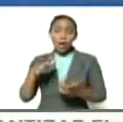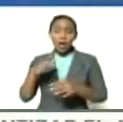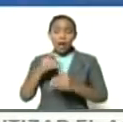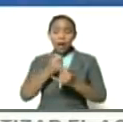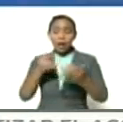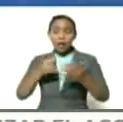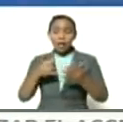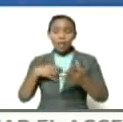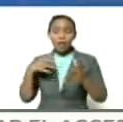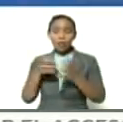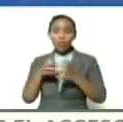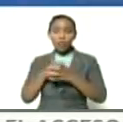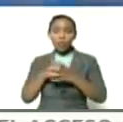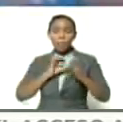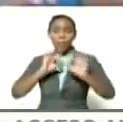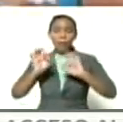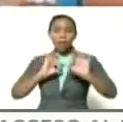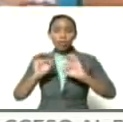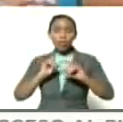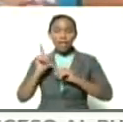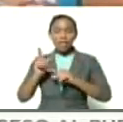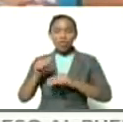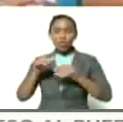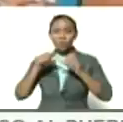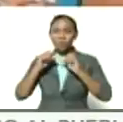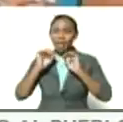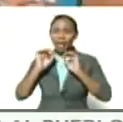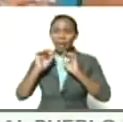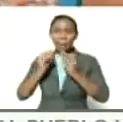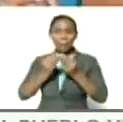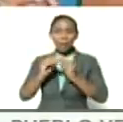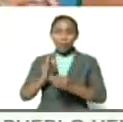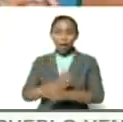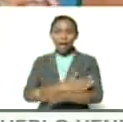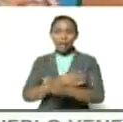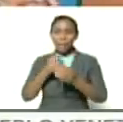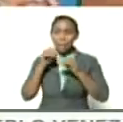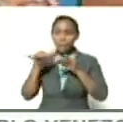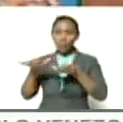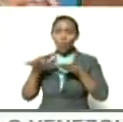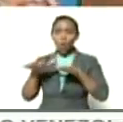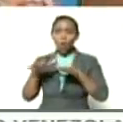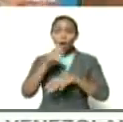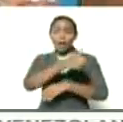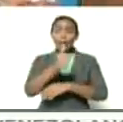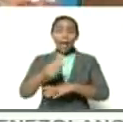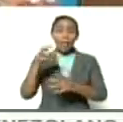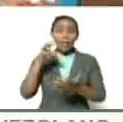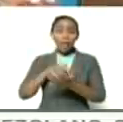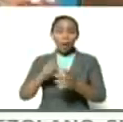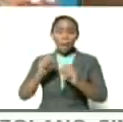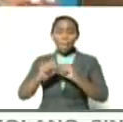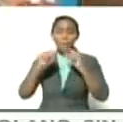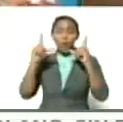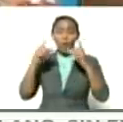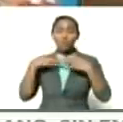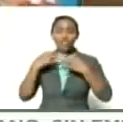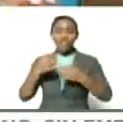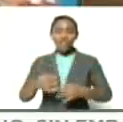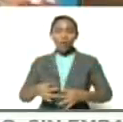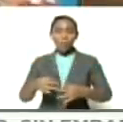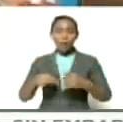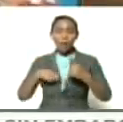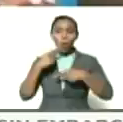nacional a prepararse y que eso quede bello que cada estado sorprenda por sus uniformes su